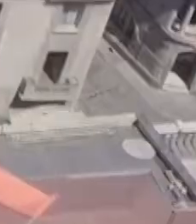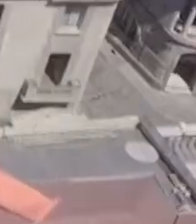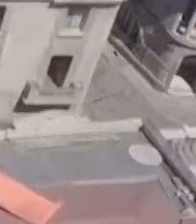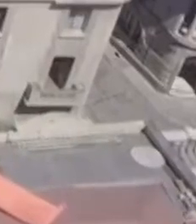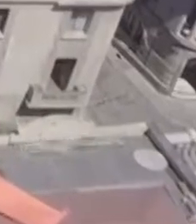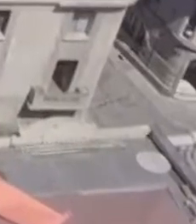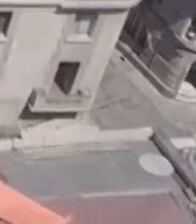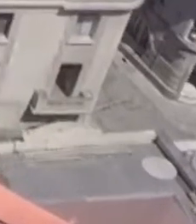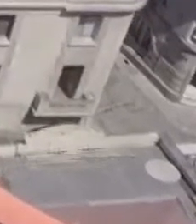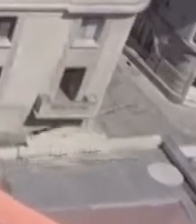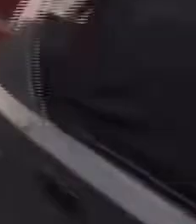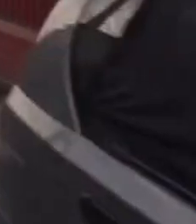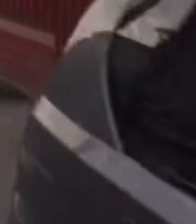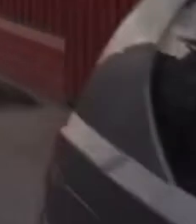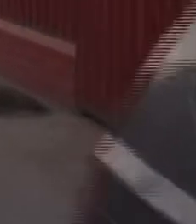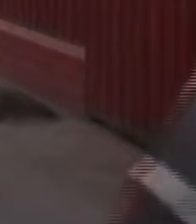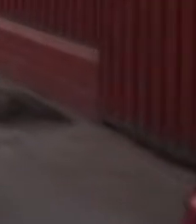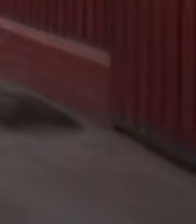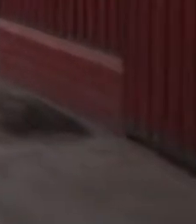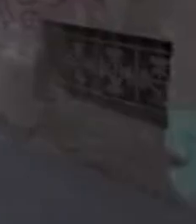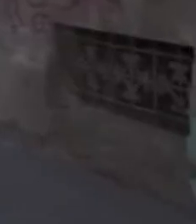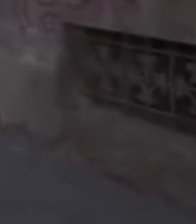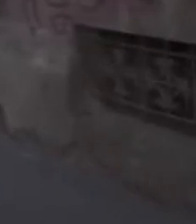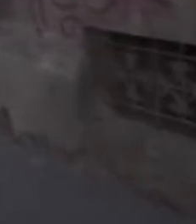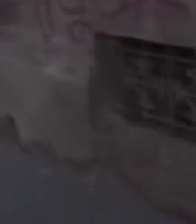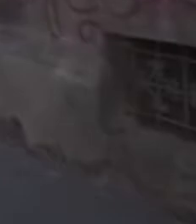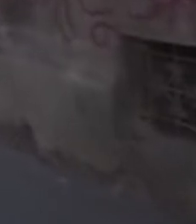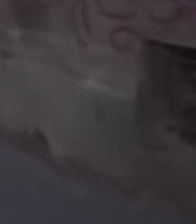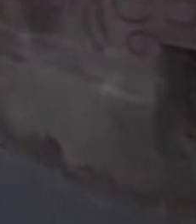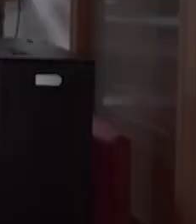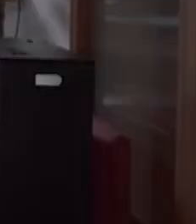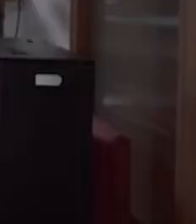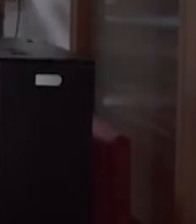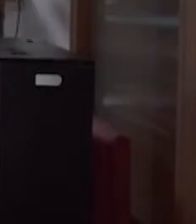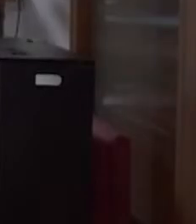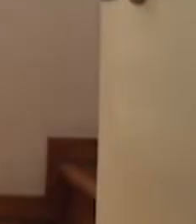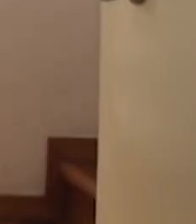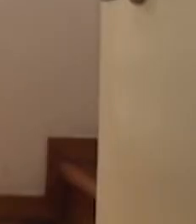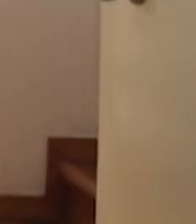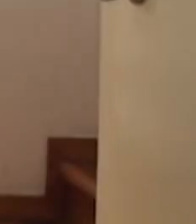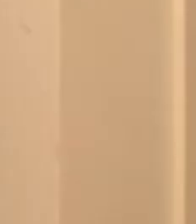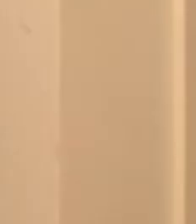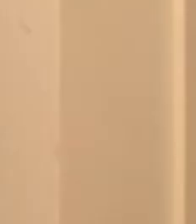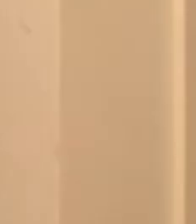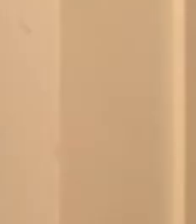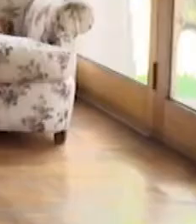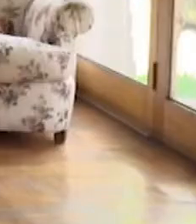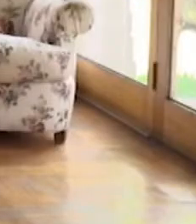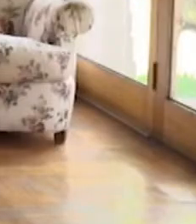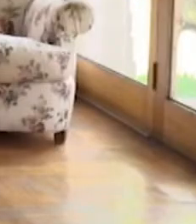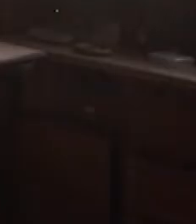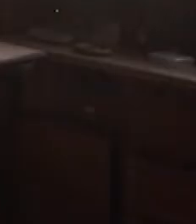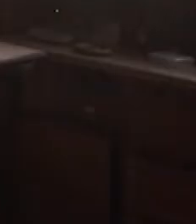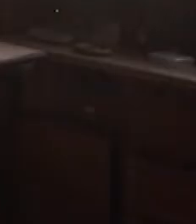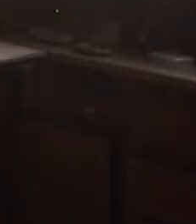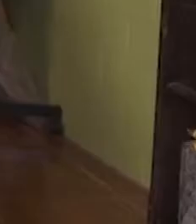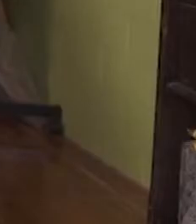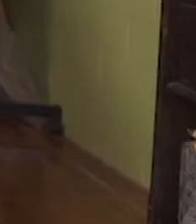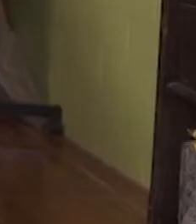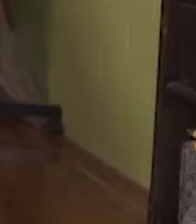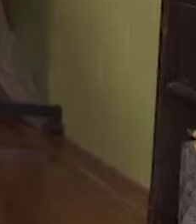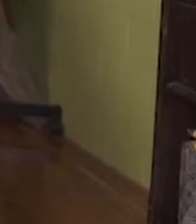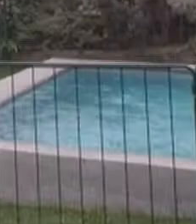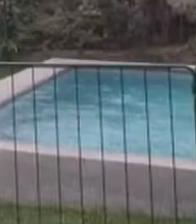tiene su historia o sus anécdotas. Quienes la habitan o vivieron ahí en algún momento nos cuentan su relato.